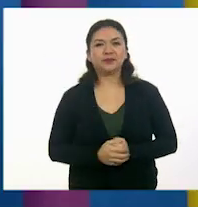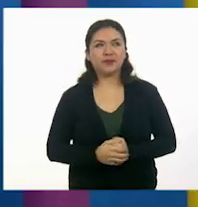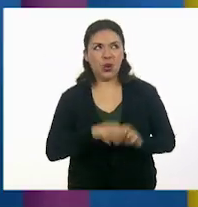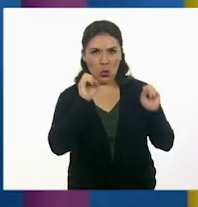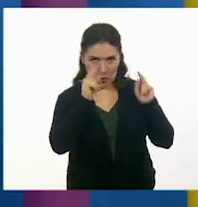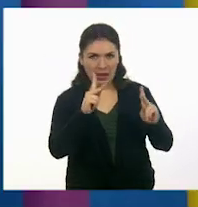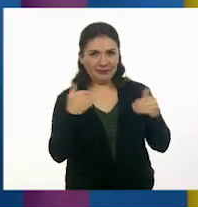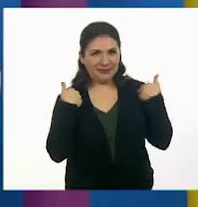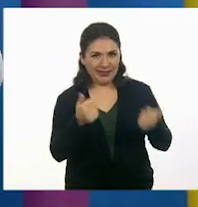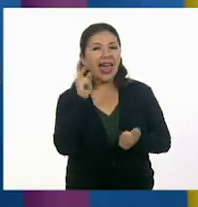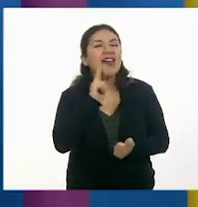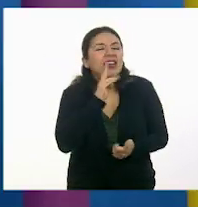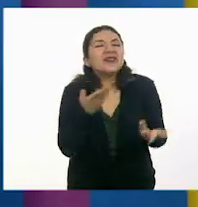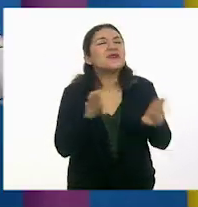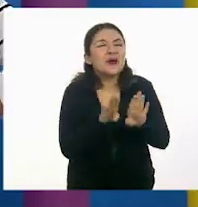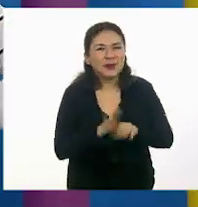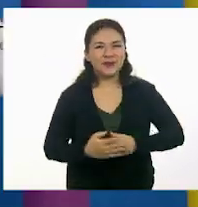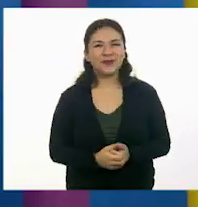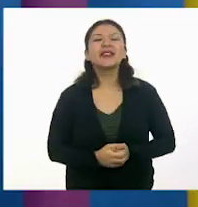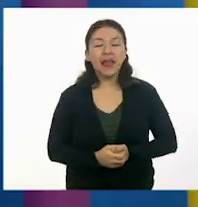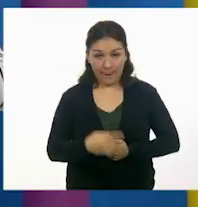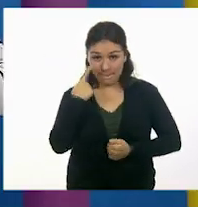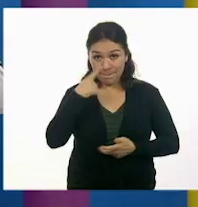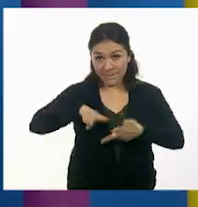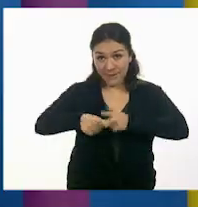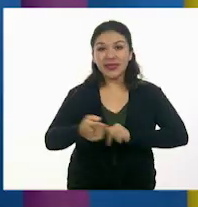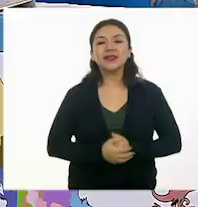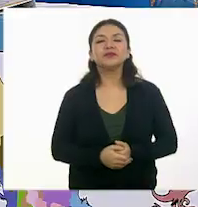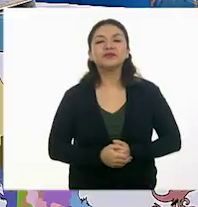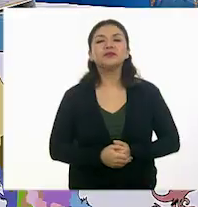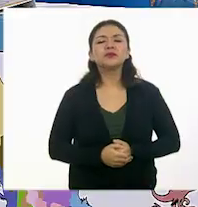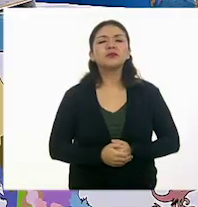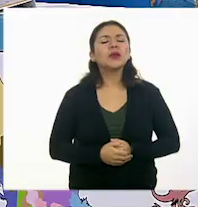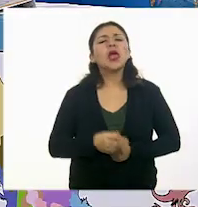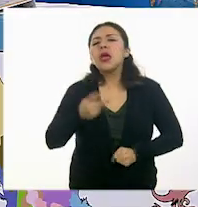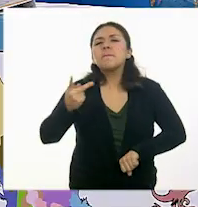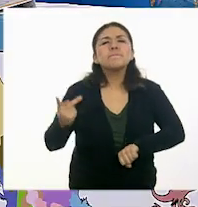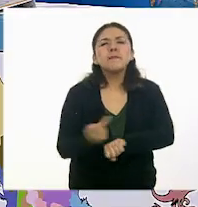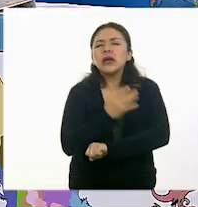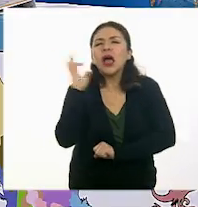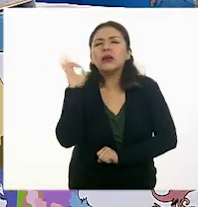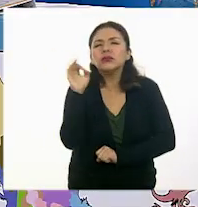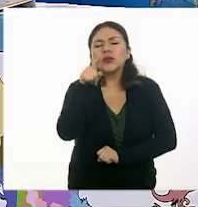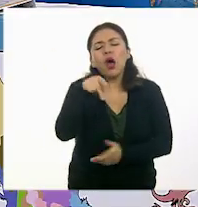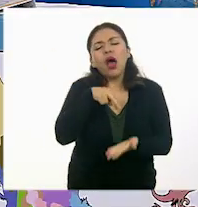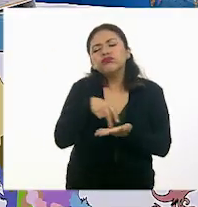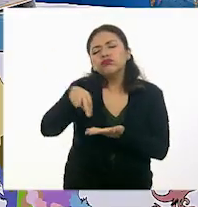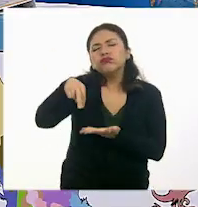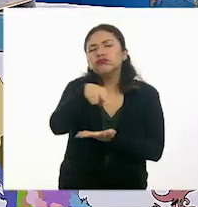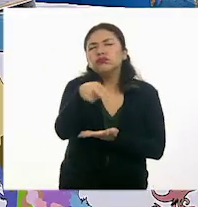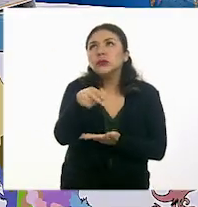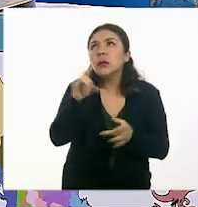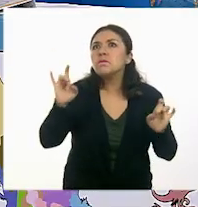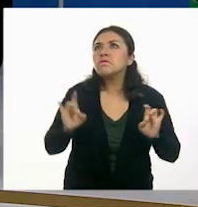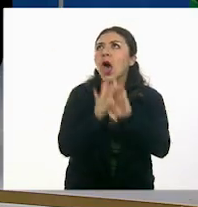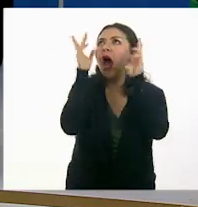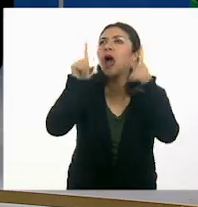Perfecto, Julio. A ver, ¿cómo lo haríamos? Bueno, empecemos. ¿Qué pasaría si de repente comenzara a llover?